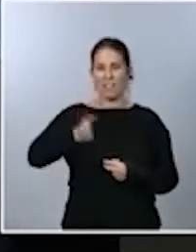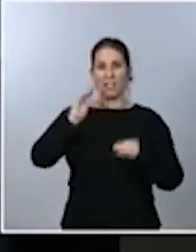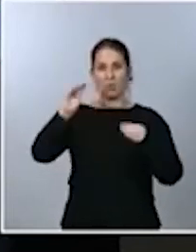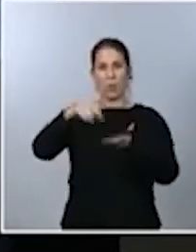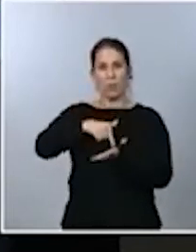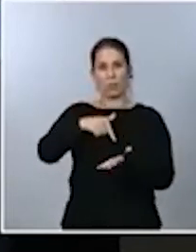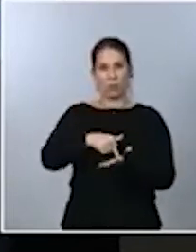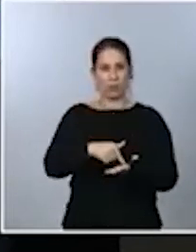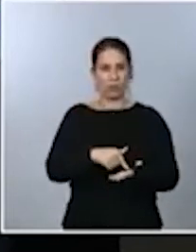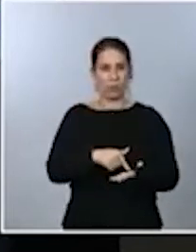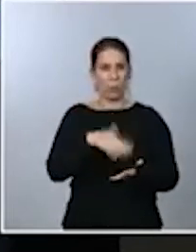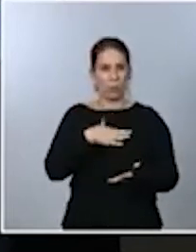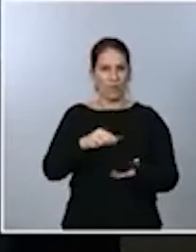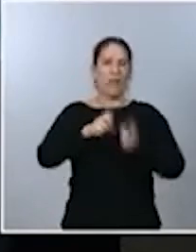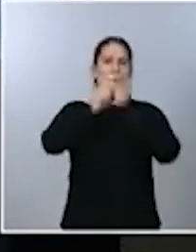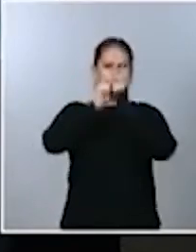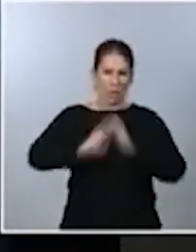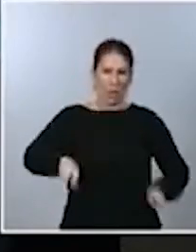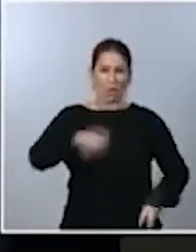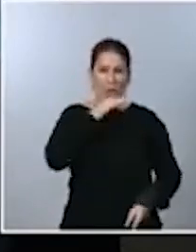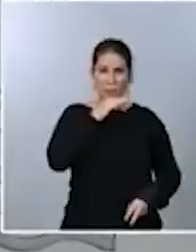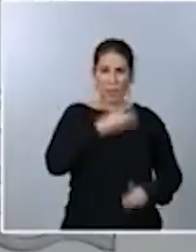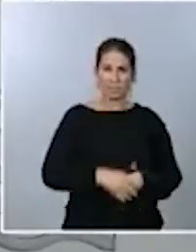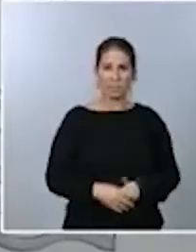¿Puede ser un problema enorme? Gracias.